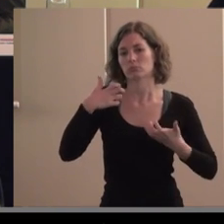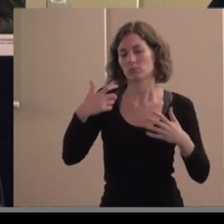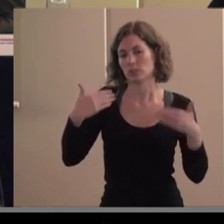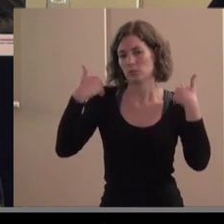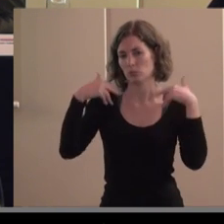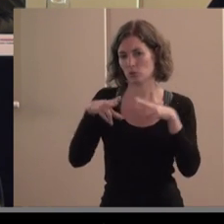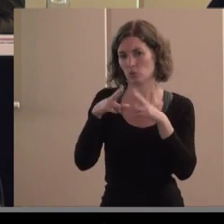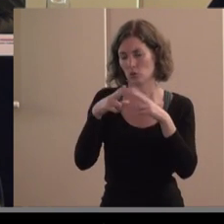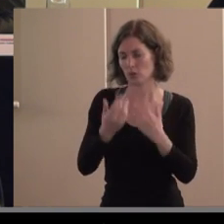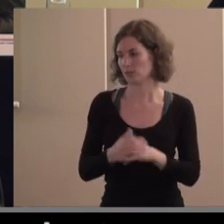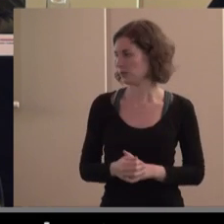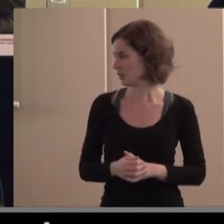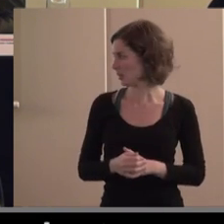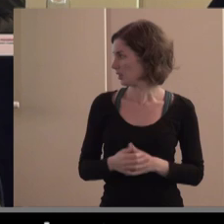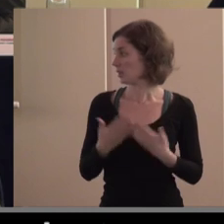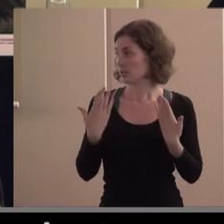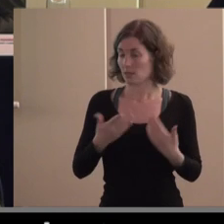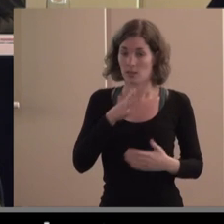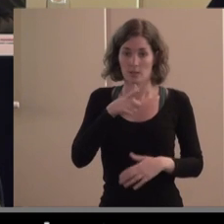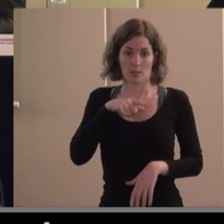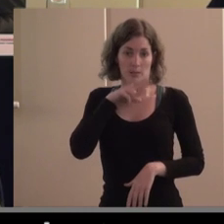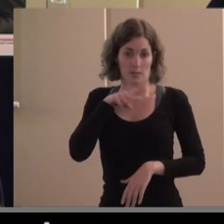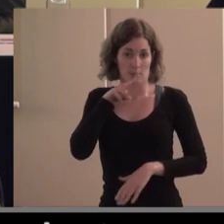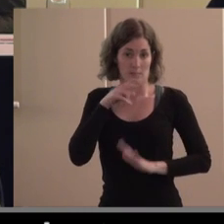es como nos enrollamos mucho al final hay que ir viviendo ¿no?